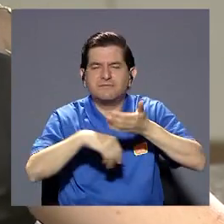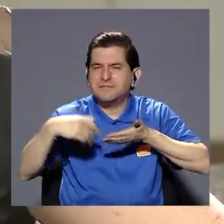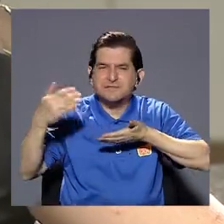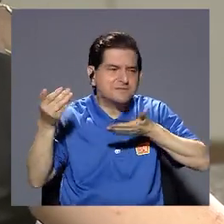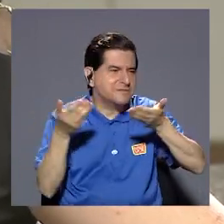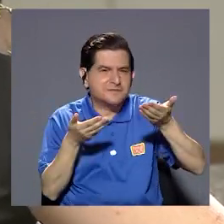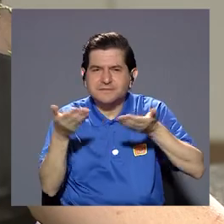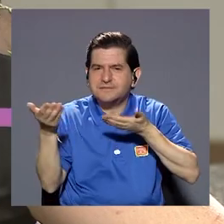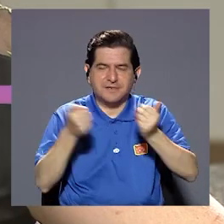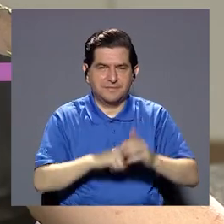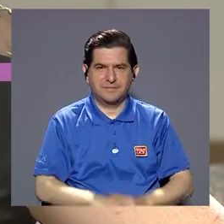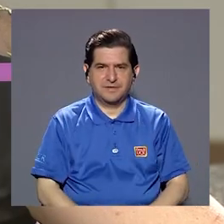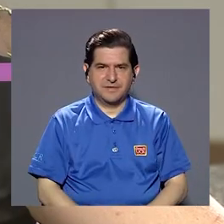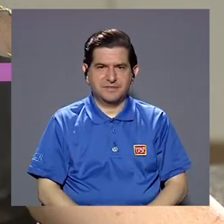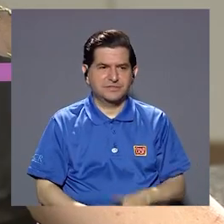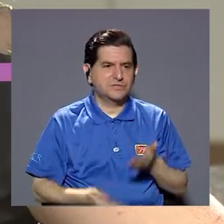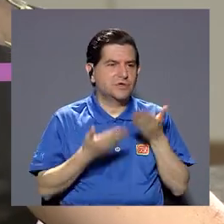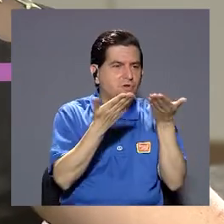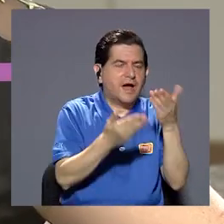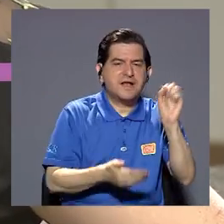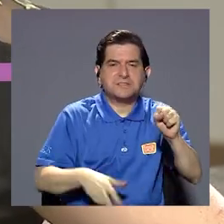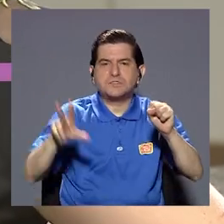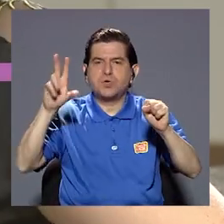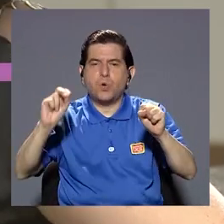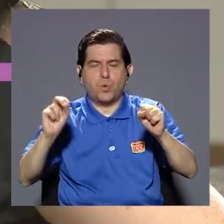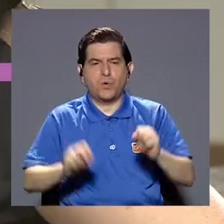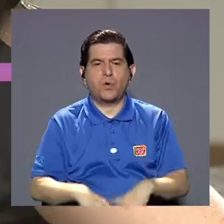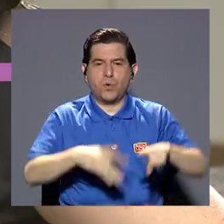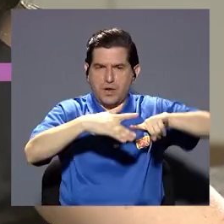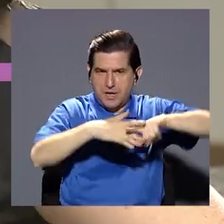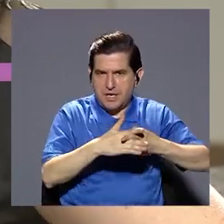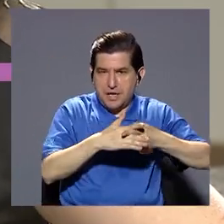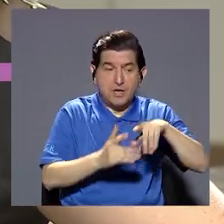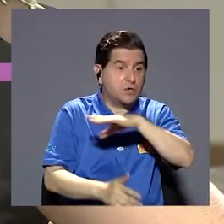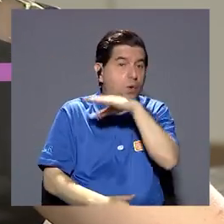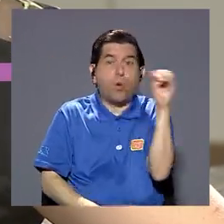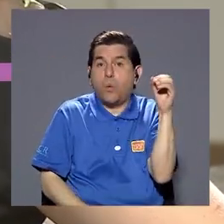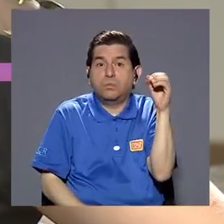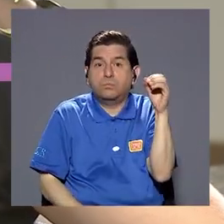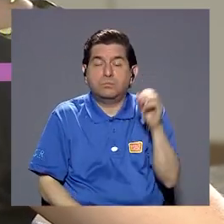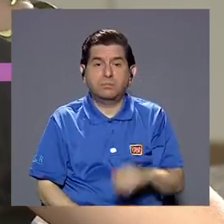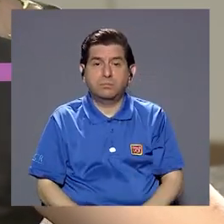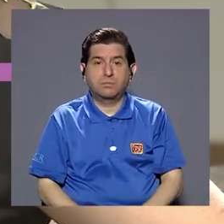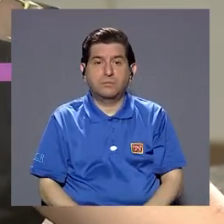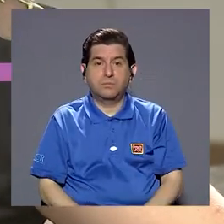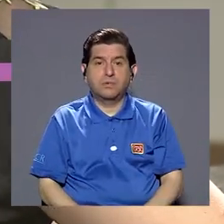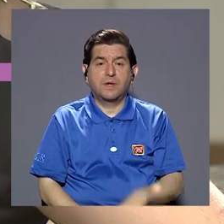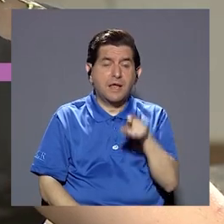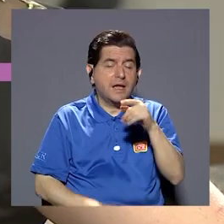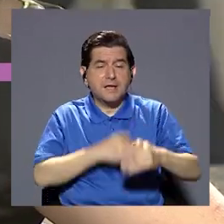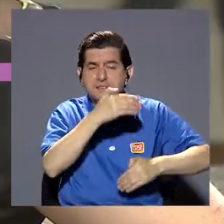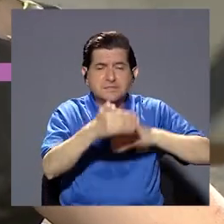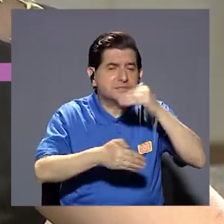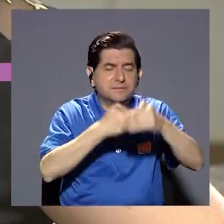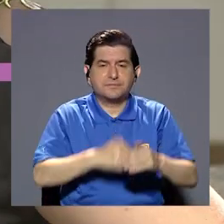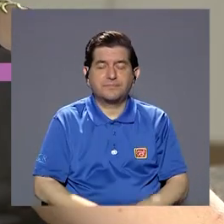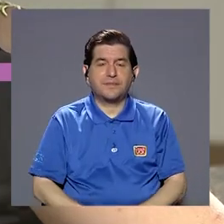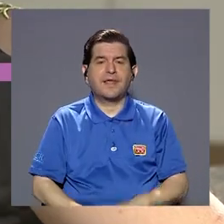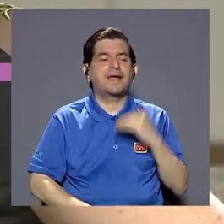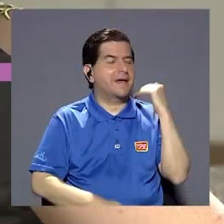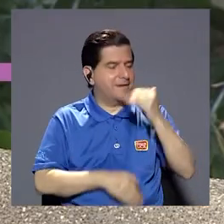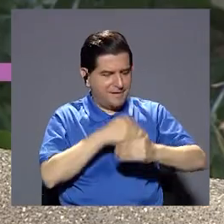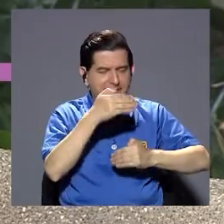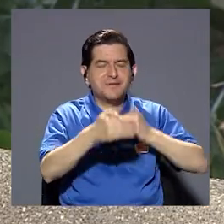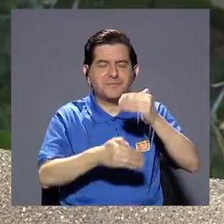ejemplo cuáles servicios si dar o cuáles no al inicio o digamos en la trayectoria en